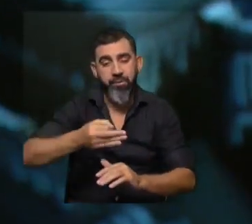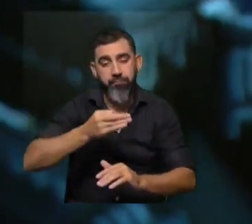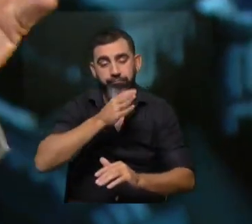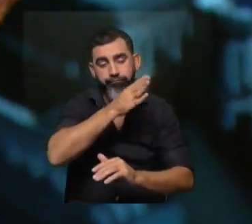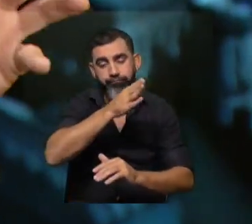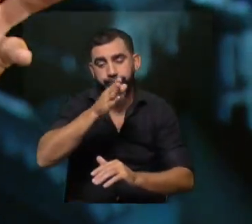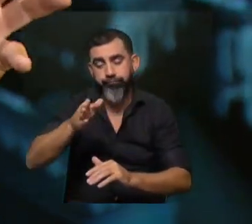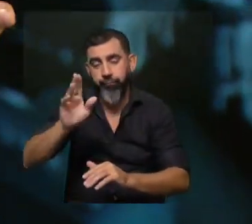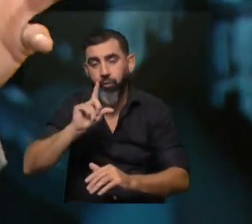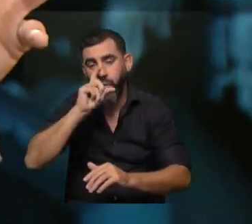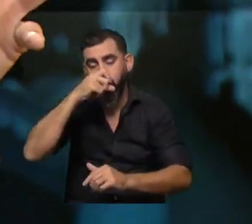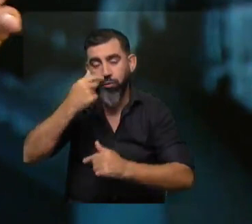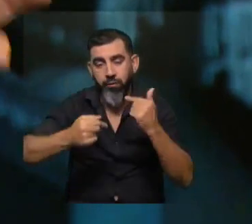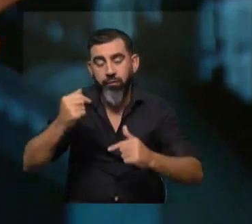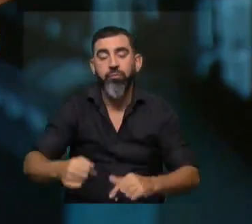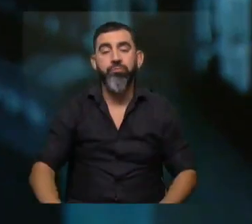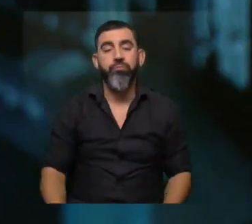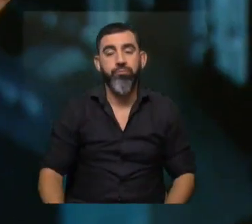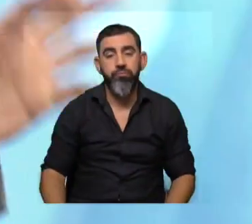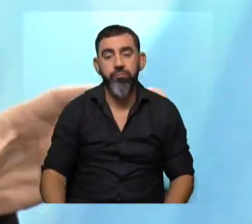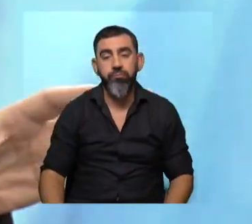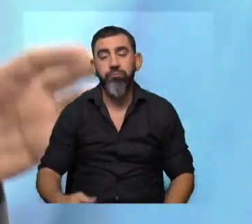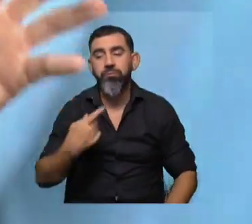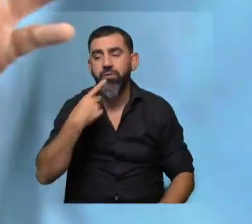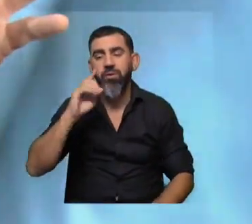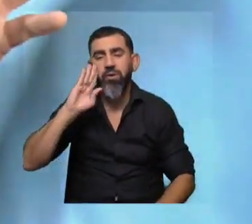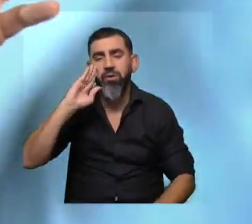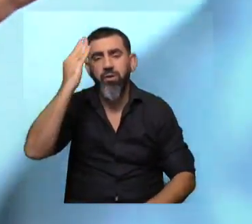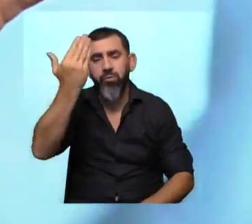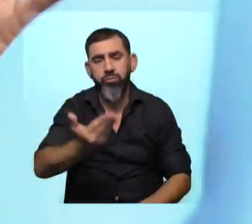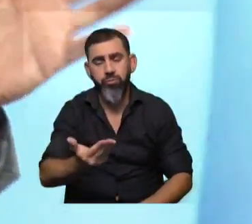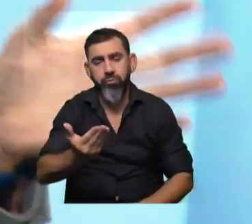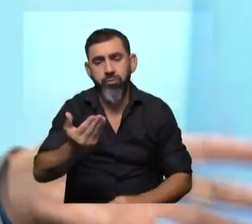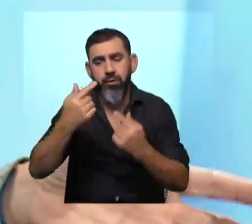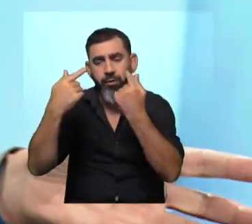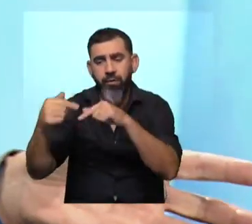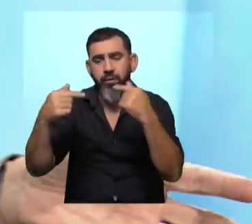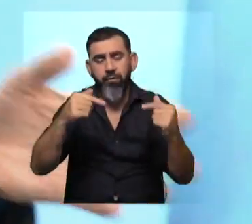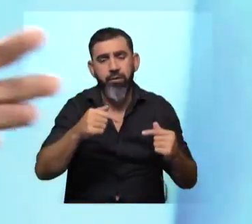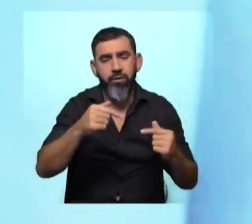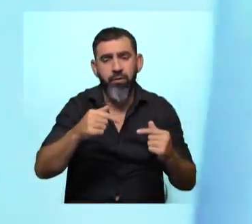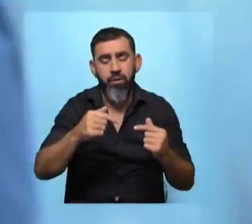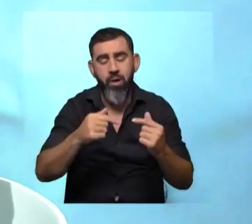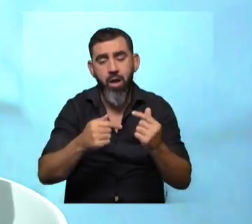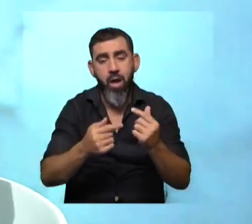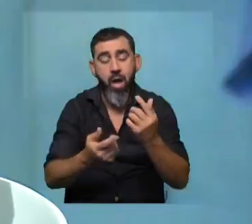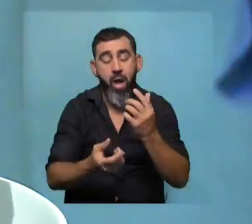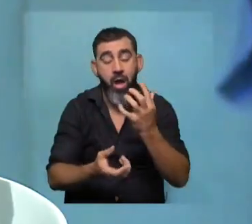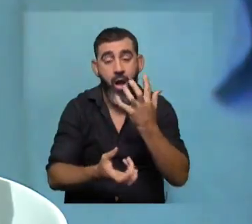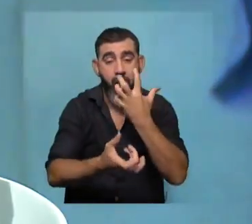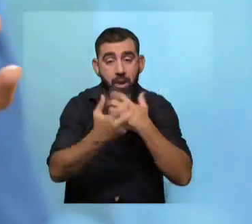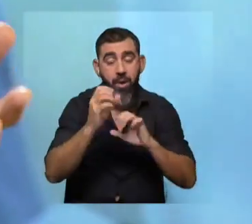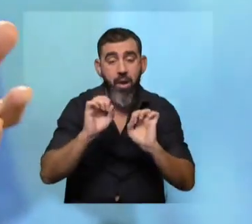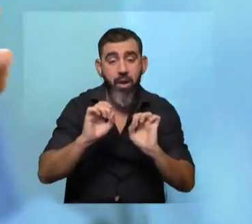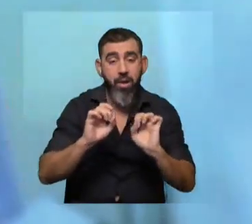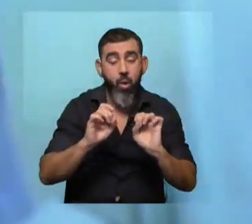estas partes de Montevideo, vos hablabas de reconocer, hablabas de la diferencia entre lo puede ser una especie exótica o una nativa, ¿se